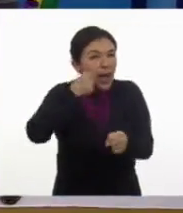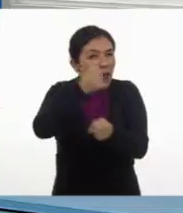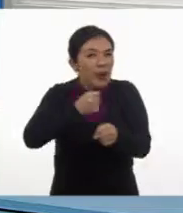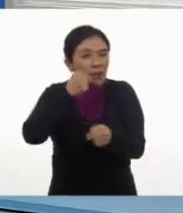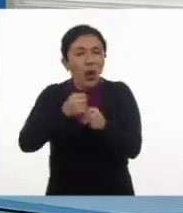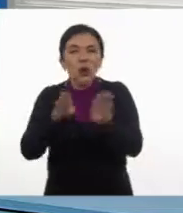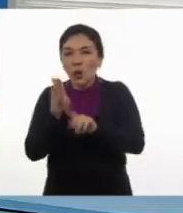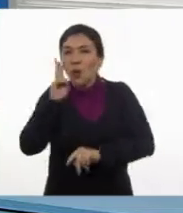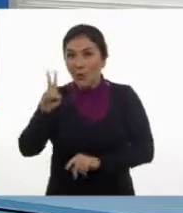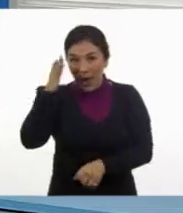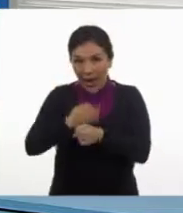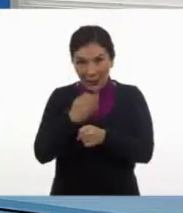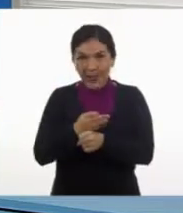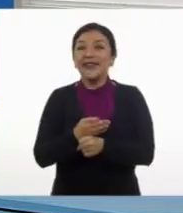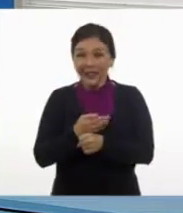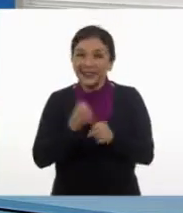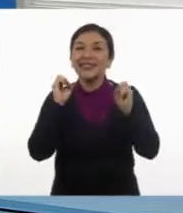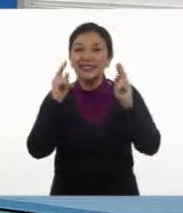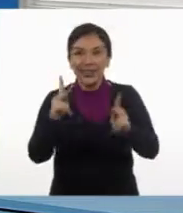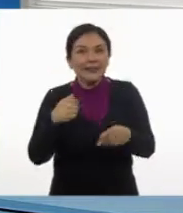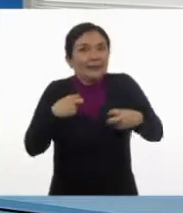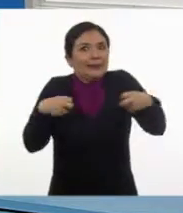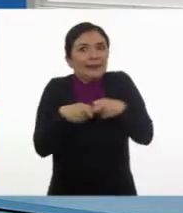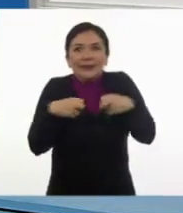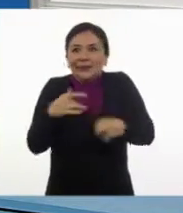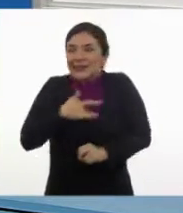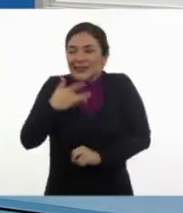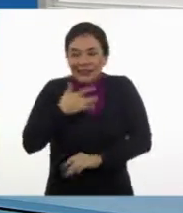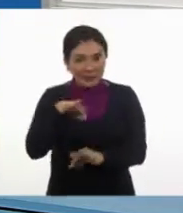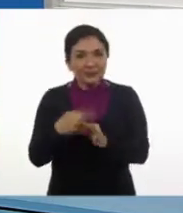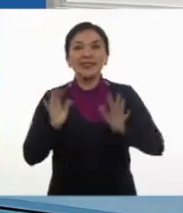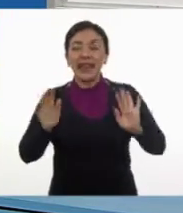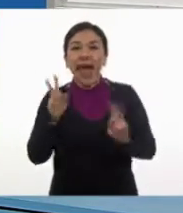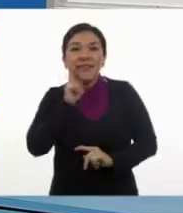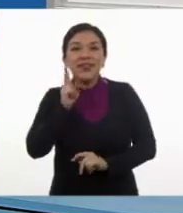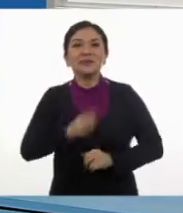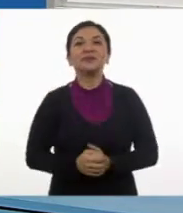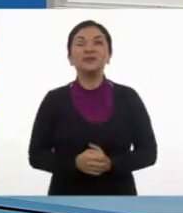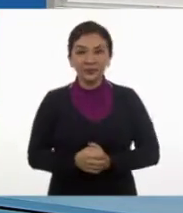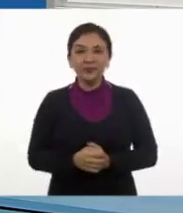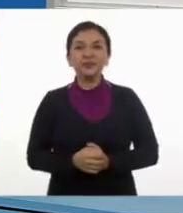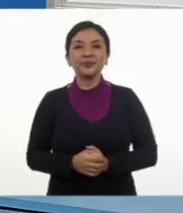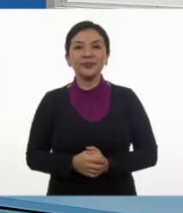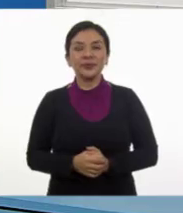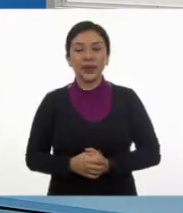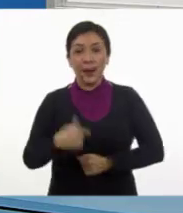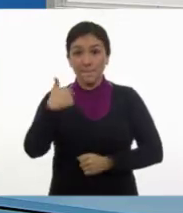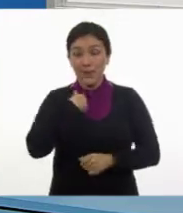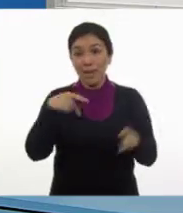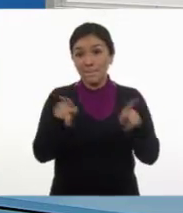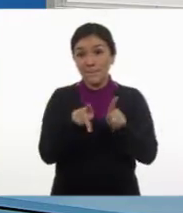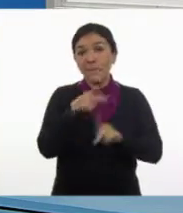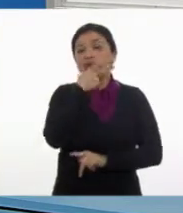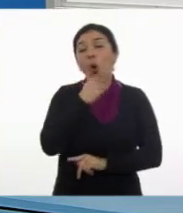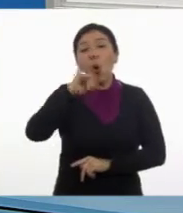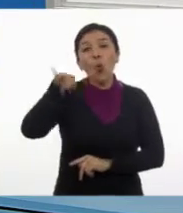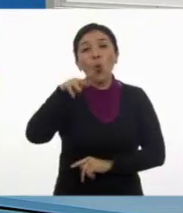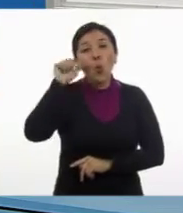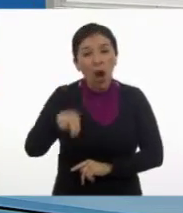que acabamos de ver. ¿Listos? ¡Qué nervios! ¡Listísimo, listísimo! Sí, sí, sí, sí. Bien. Mi primo Juan